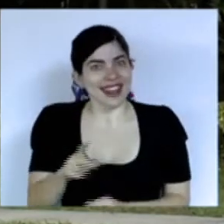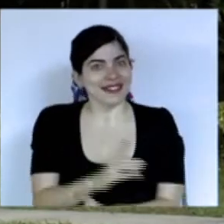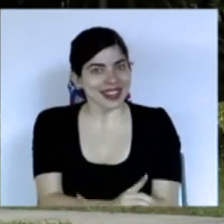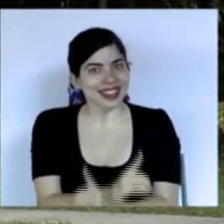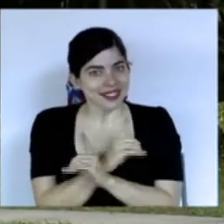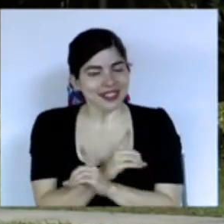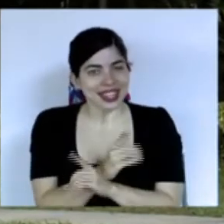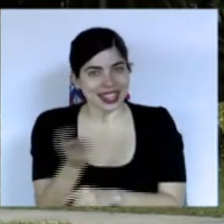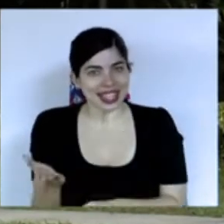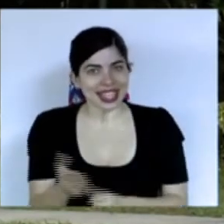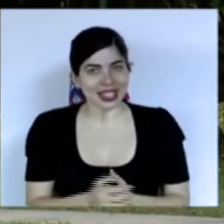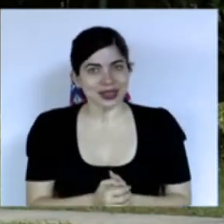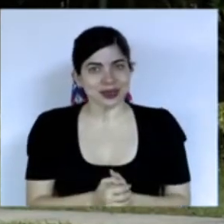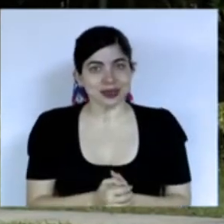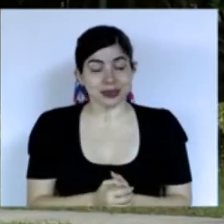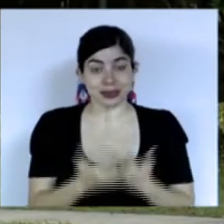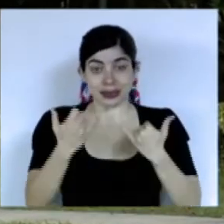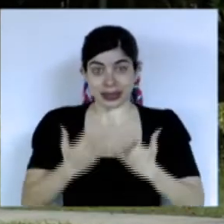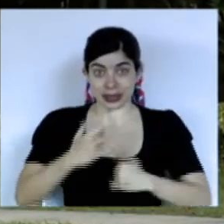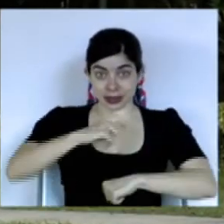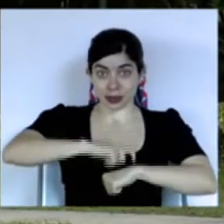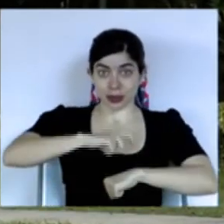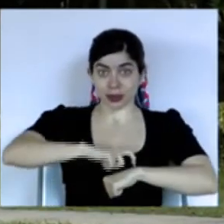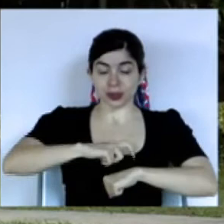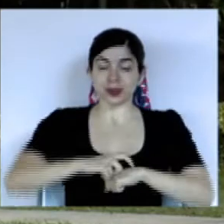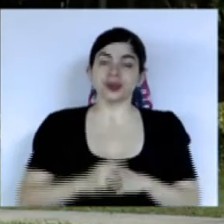en esta ocasión